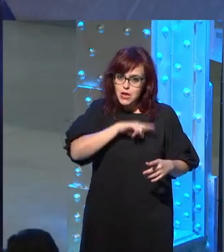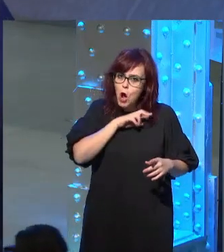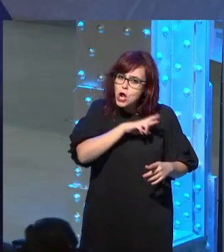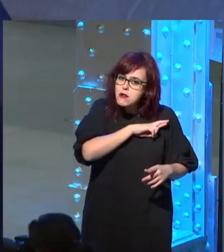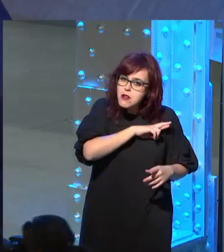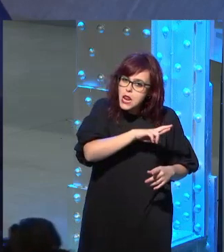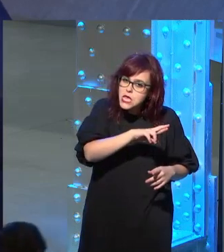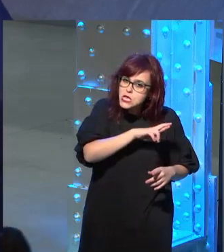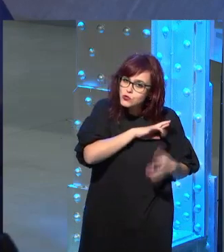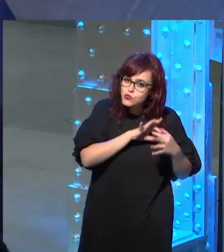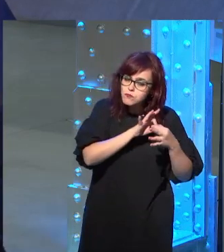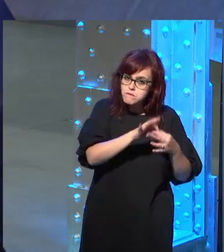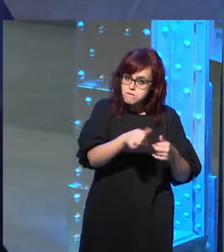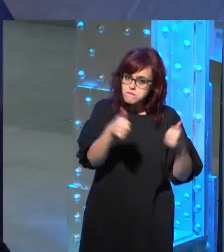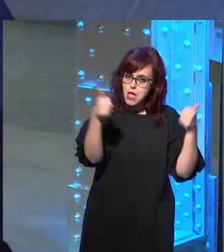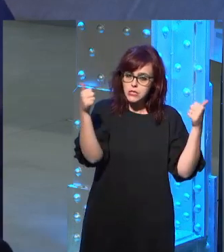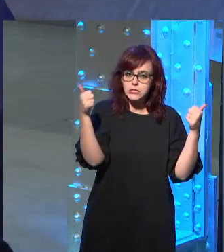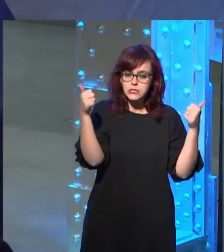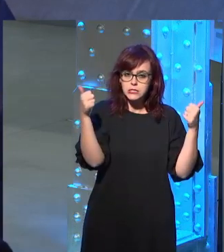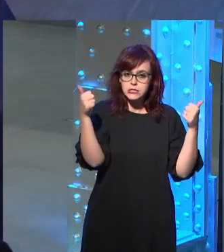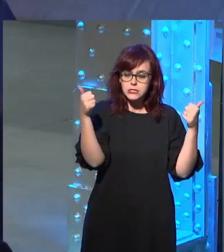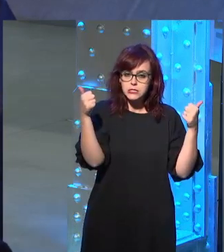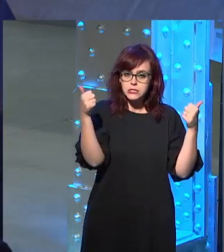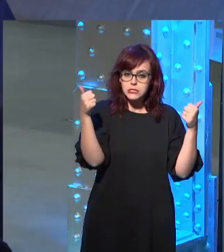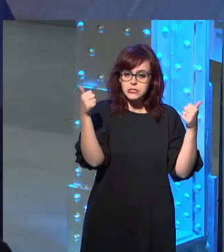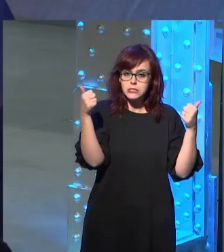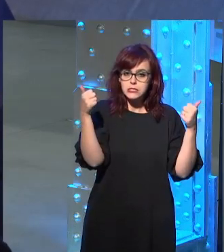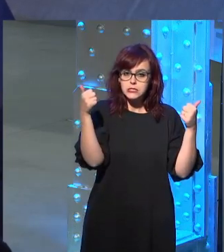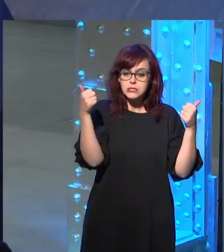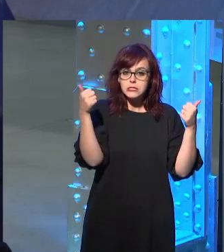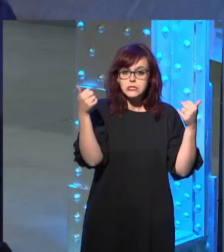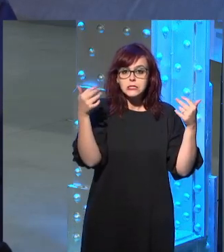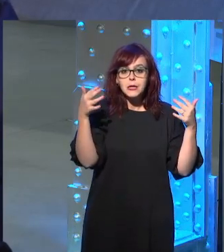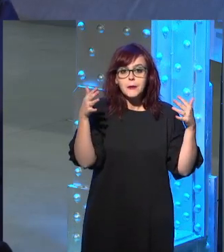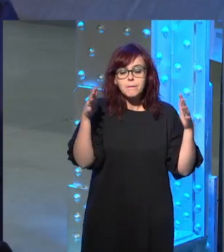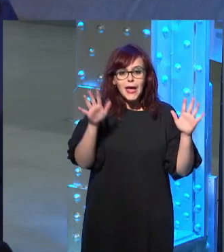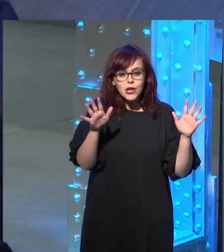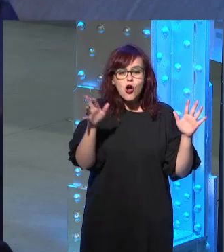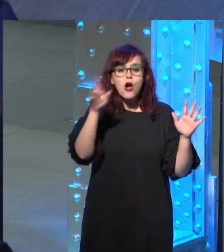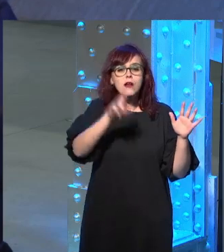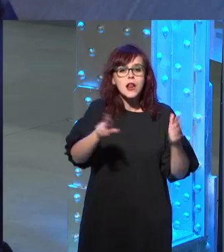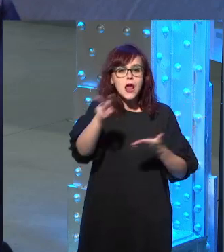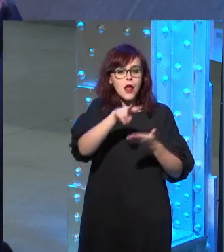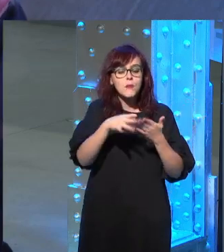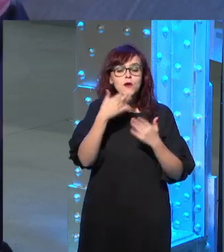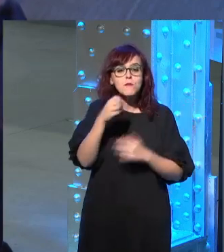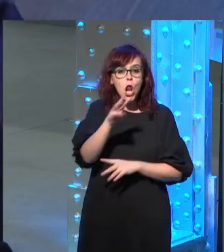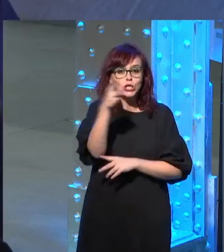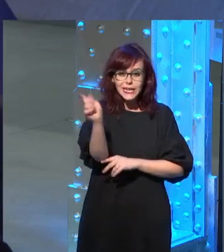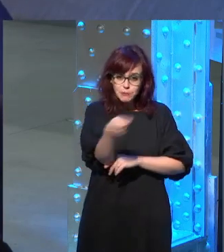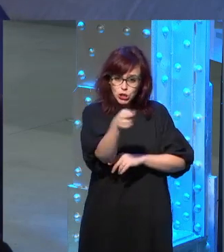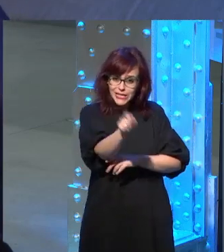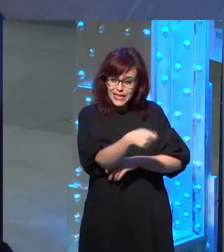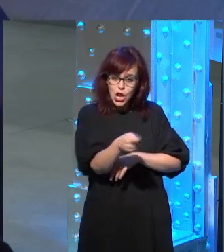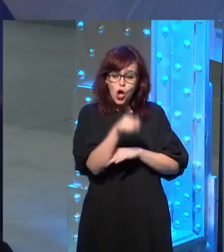religiosa del libro que la historia de la aventura pero nunca he querido releer por ejemplo Los Tres Mosqueteros